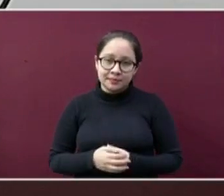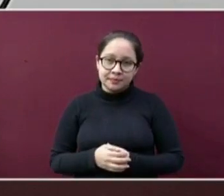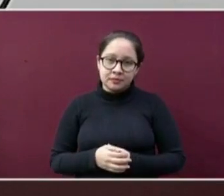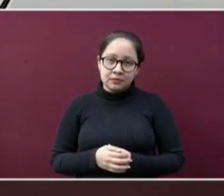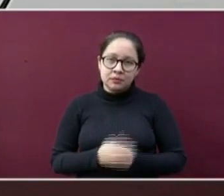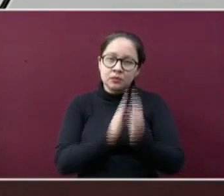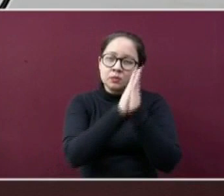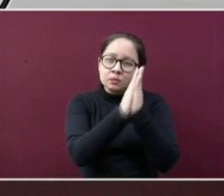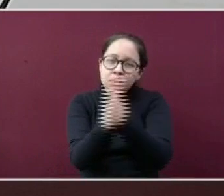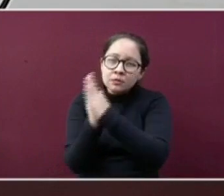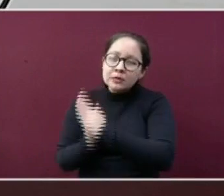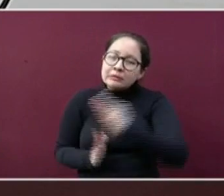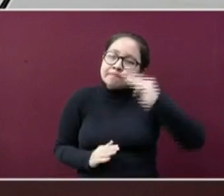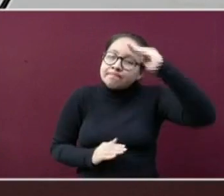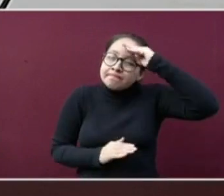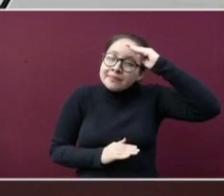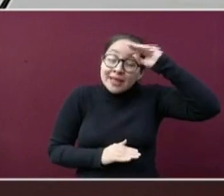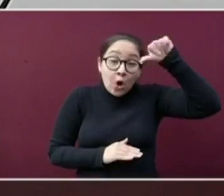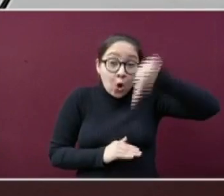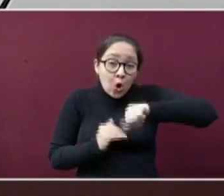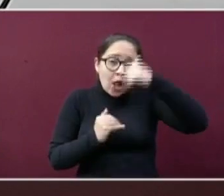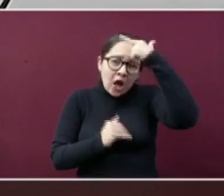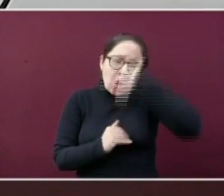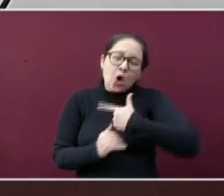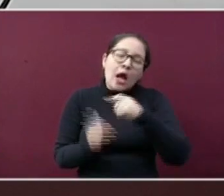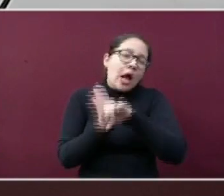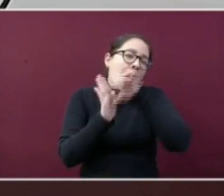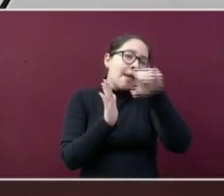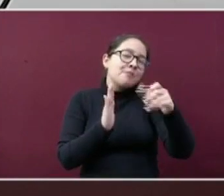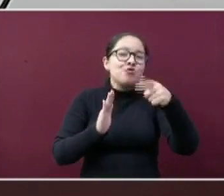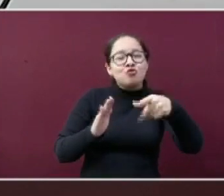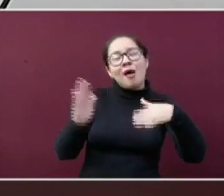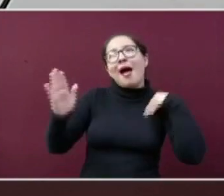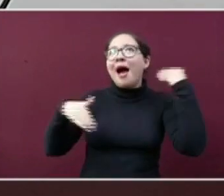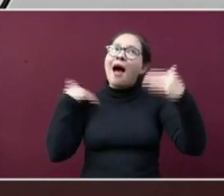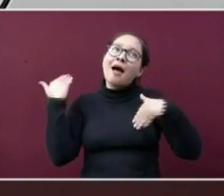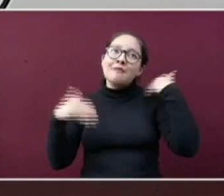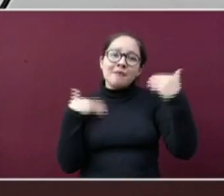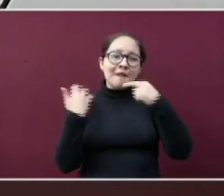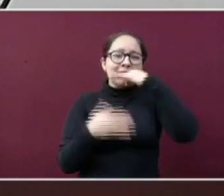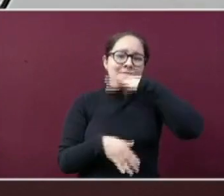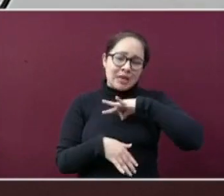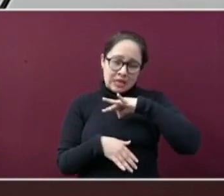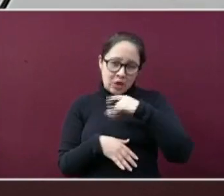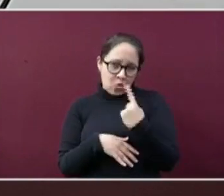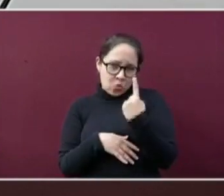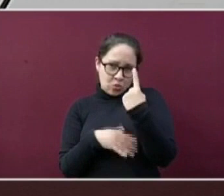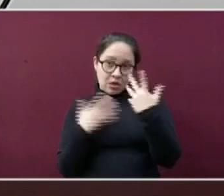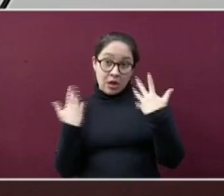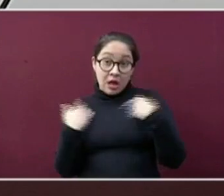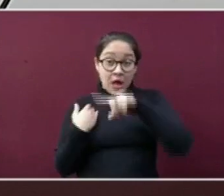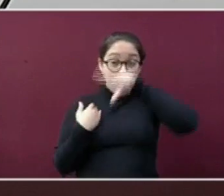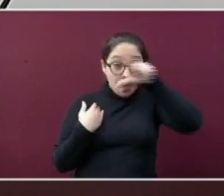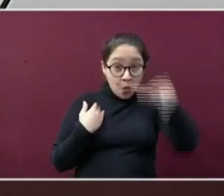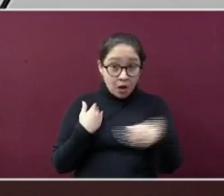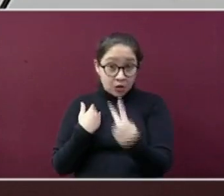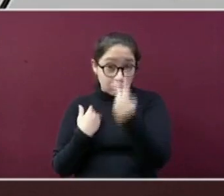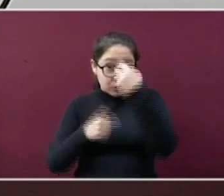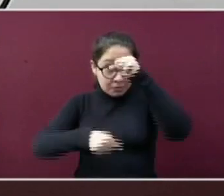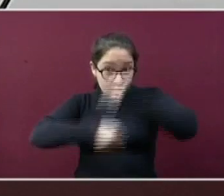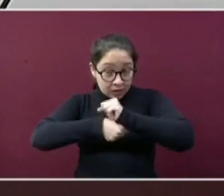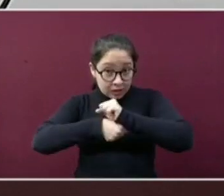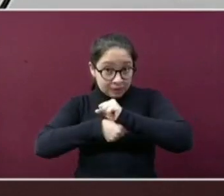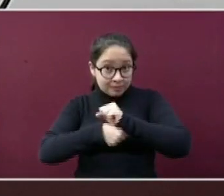Piensen en que hoy en la noche pueden estar disfrutando de una reunión, pero dentro de dos semanas,